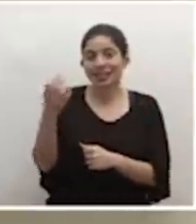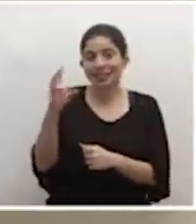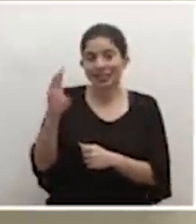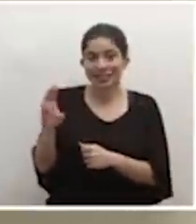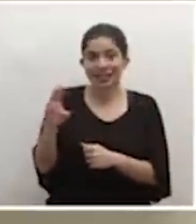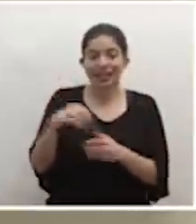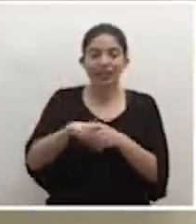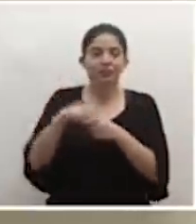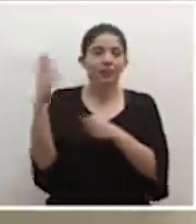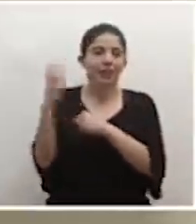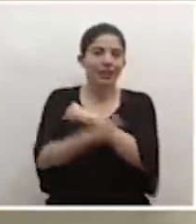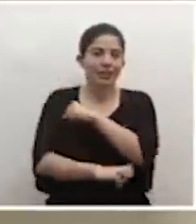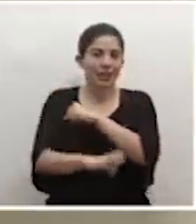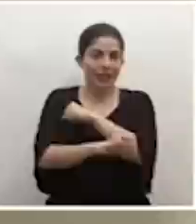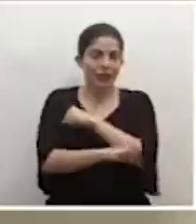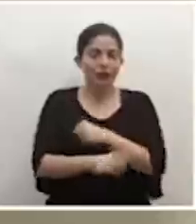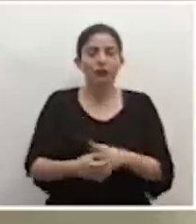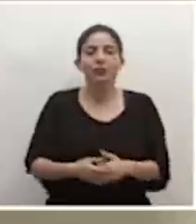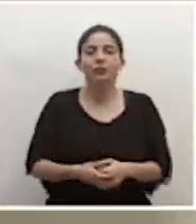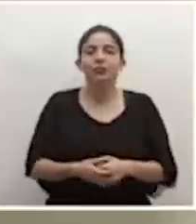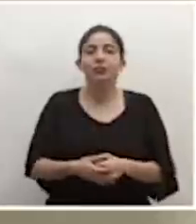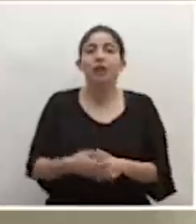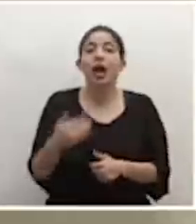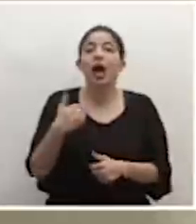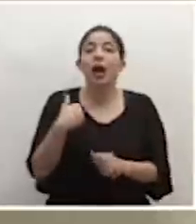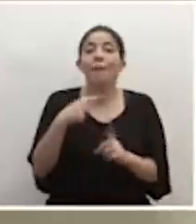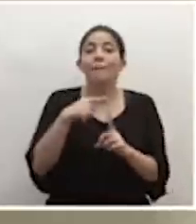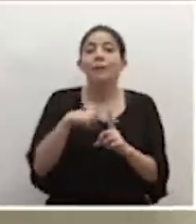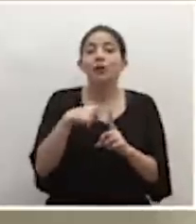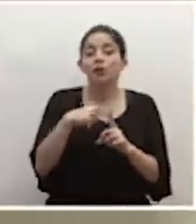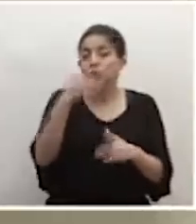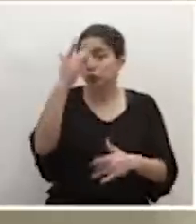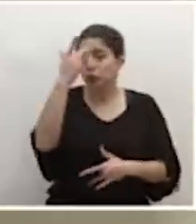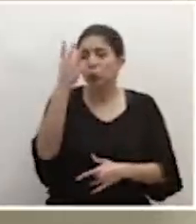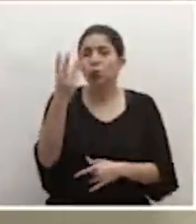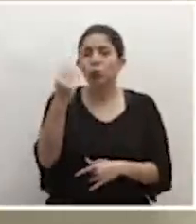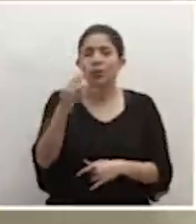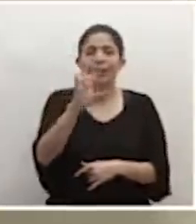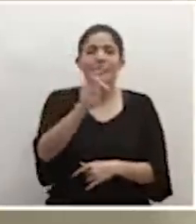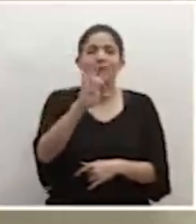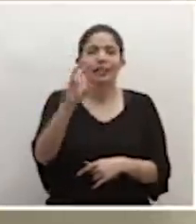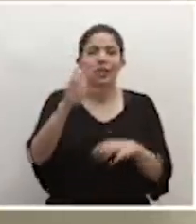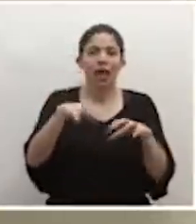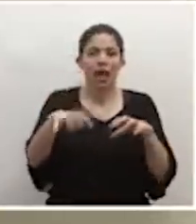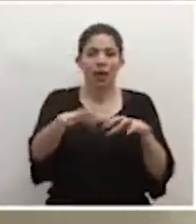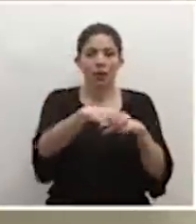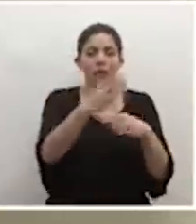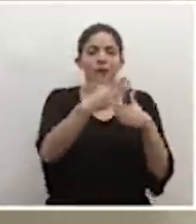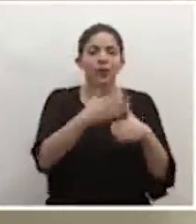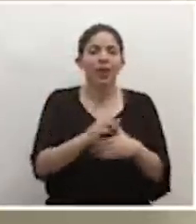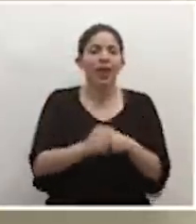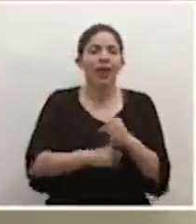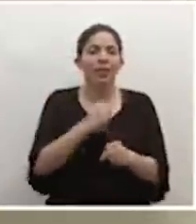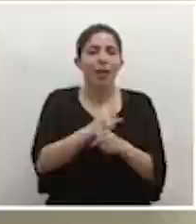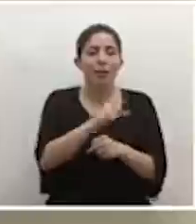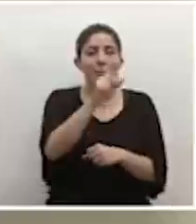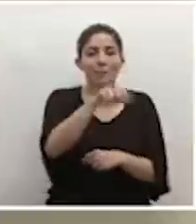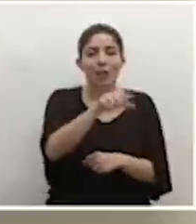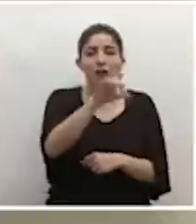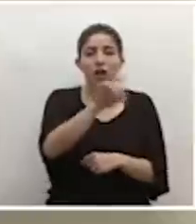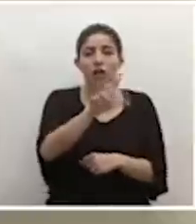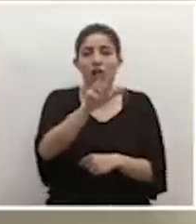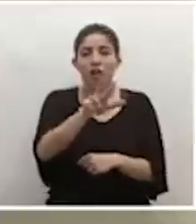que son extranjeros. Tenemos casos positivos en 77 cantones. Por edad son mil 839